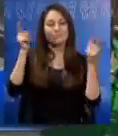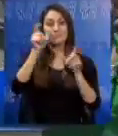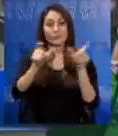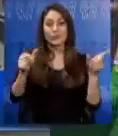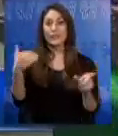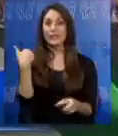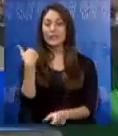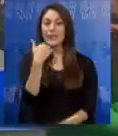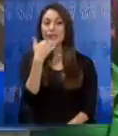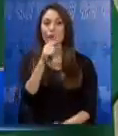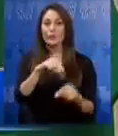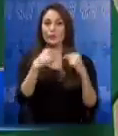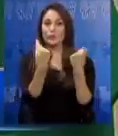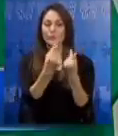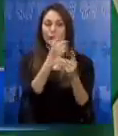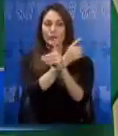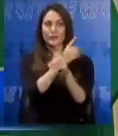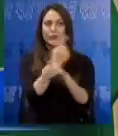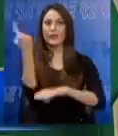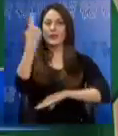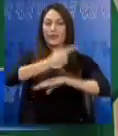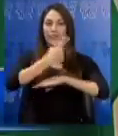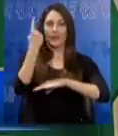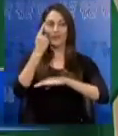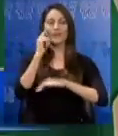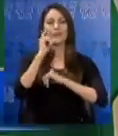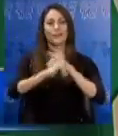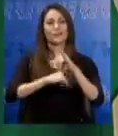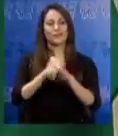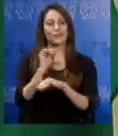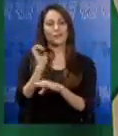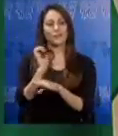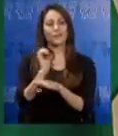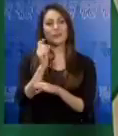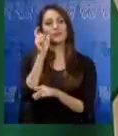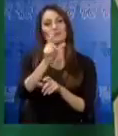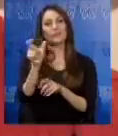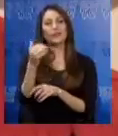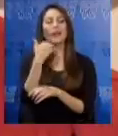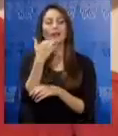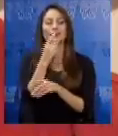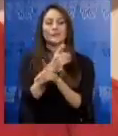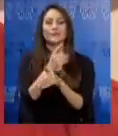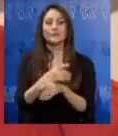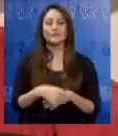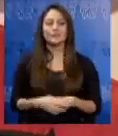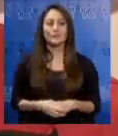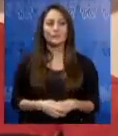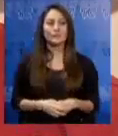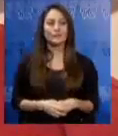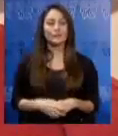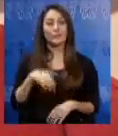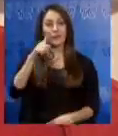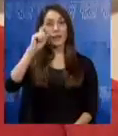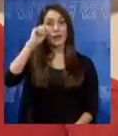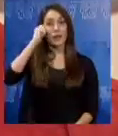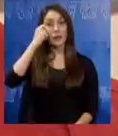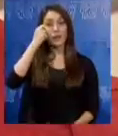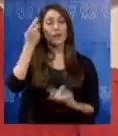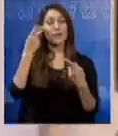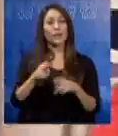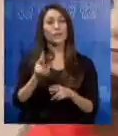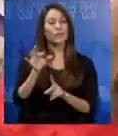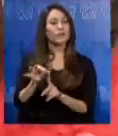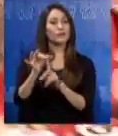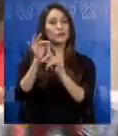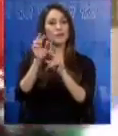integran este sector por ser integrantes de la Federación Ecuatoriana de Personas con Discapacidad. Recordemos que también fue enviado